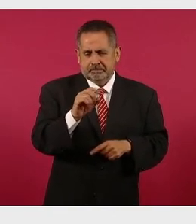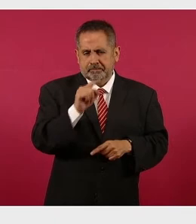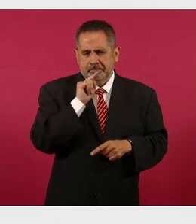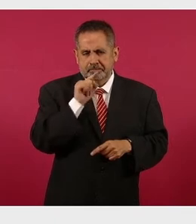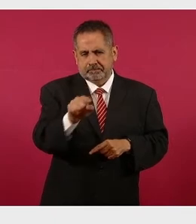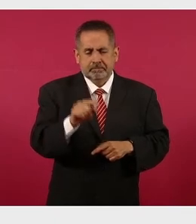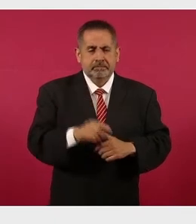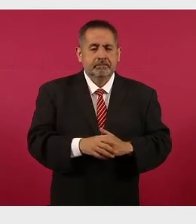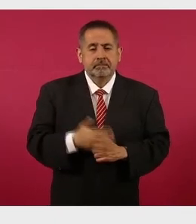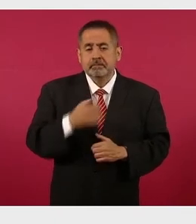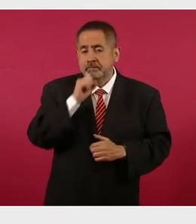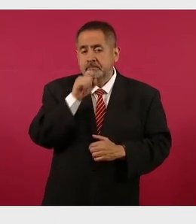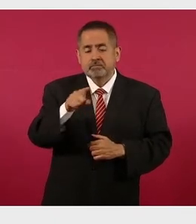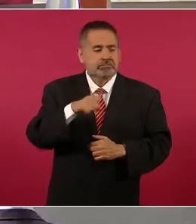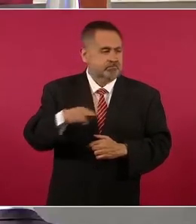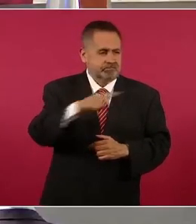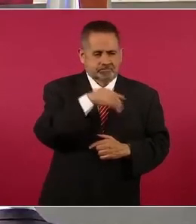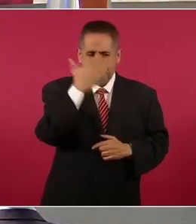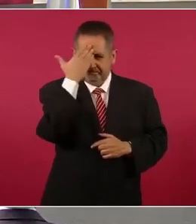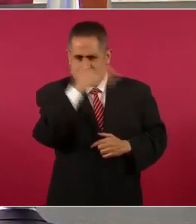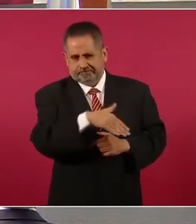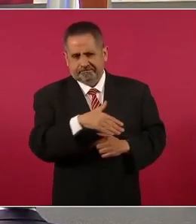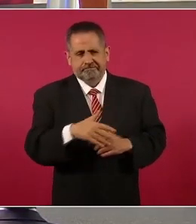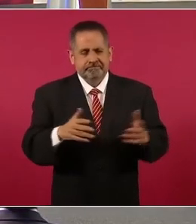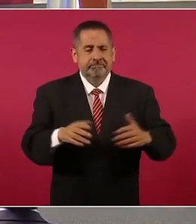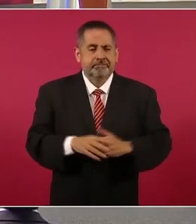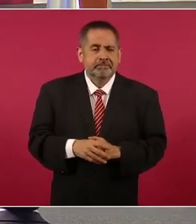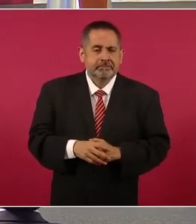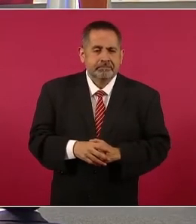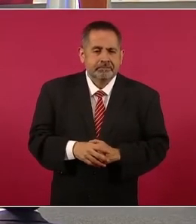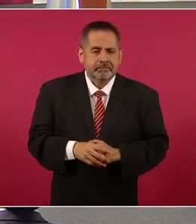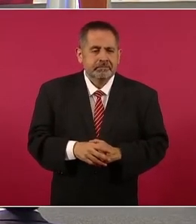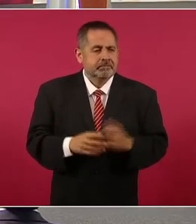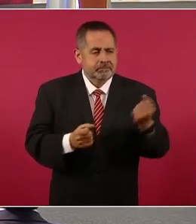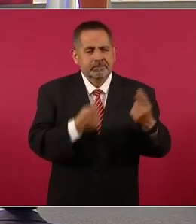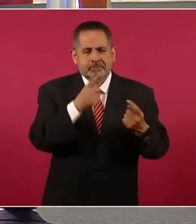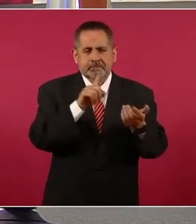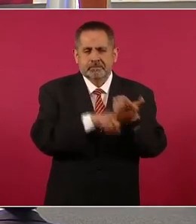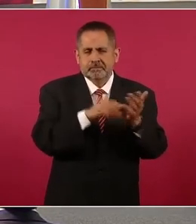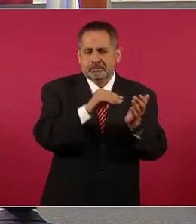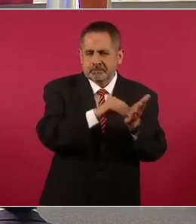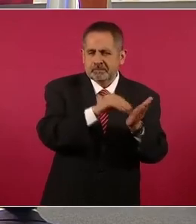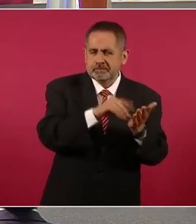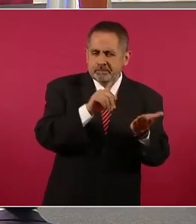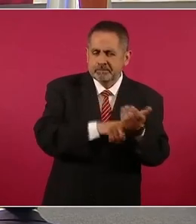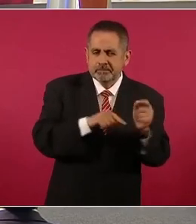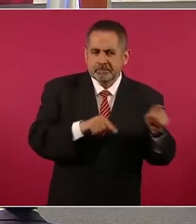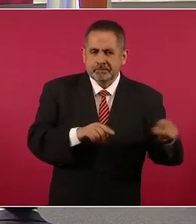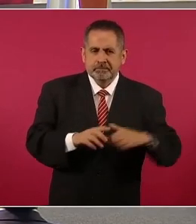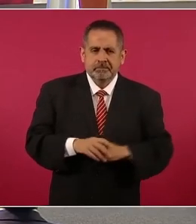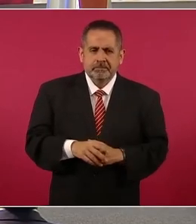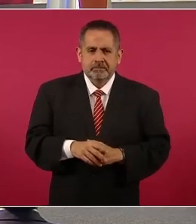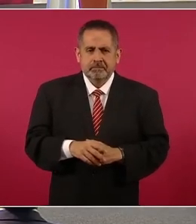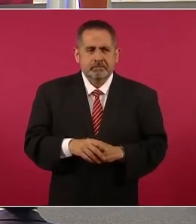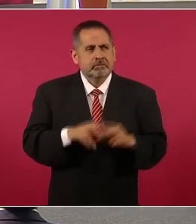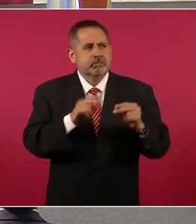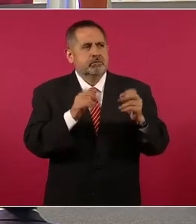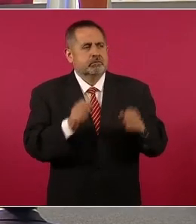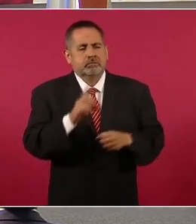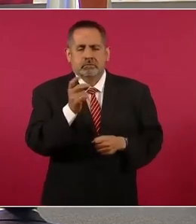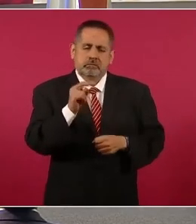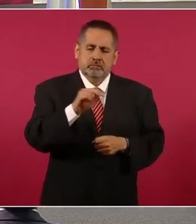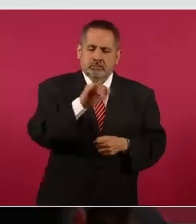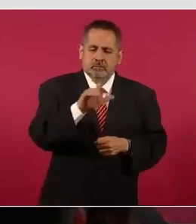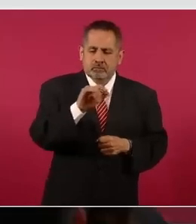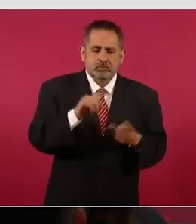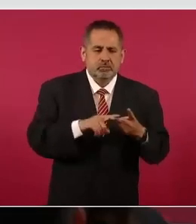Y además lo saben bien, porque todavía quedan algunos ahí, ya no está Don Julio, ya no